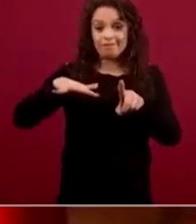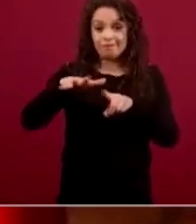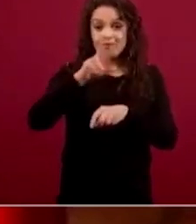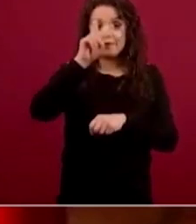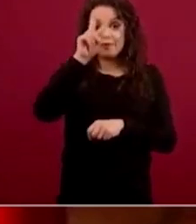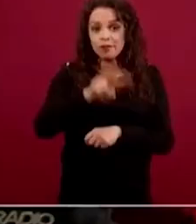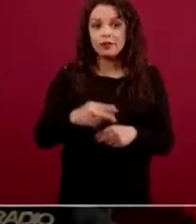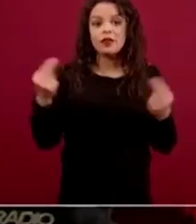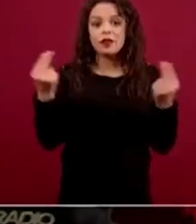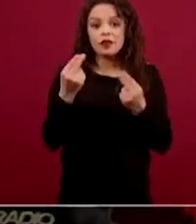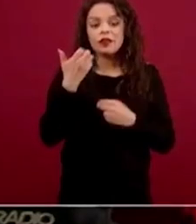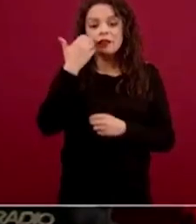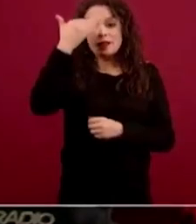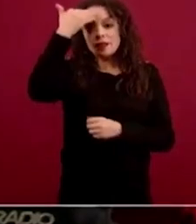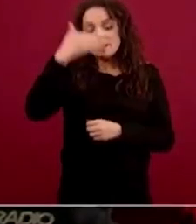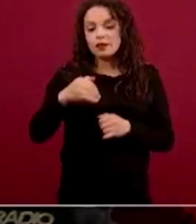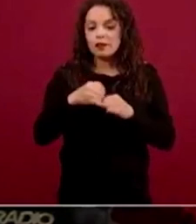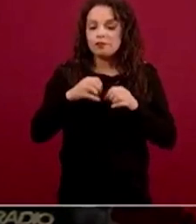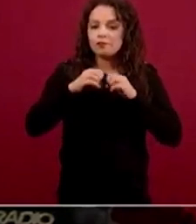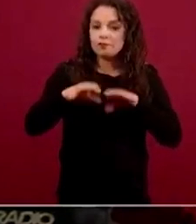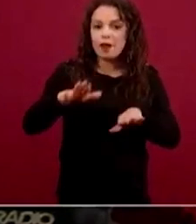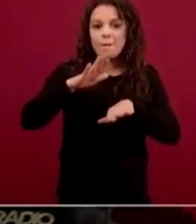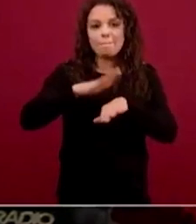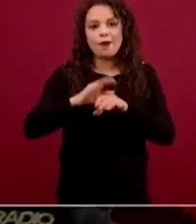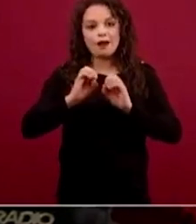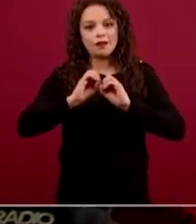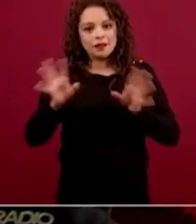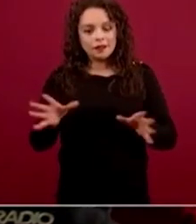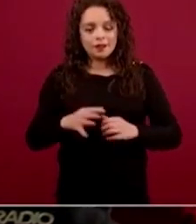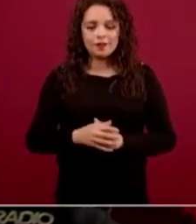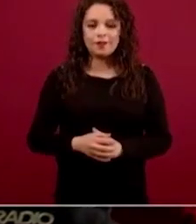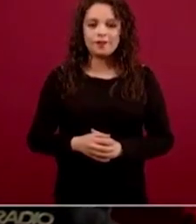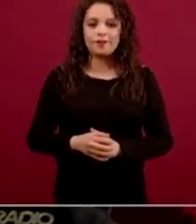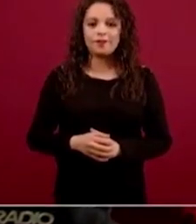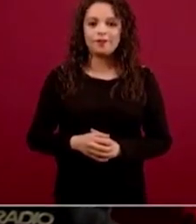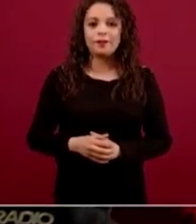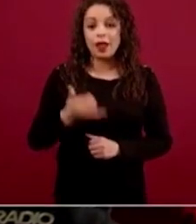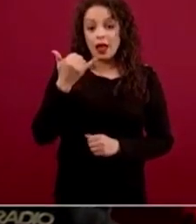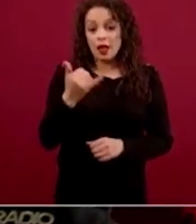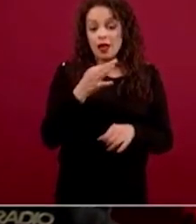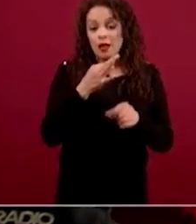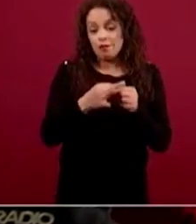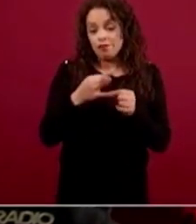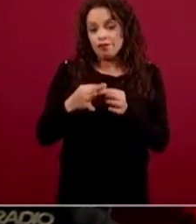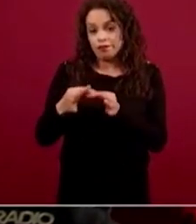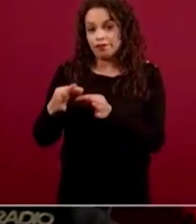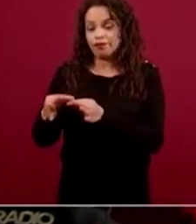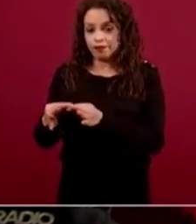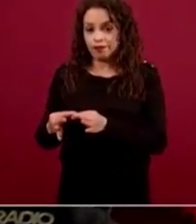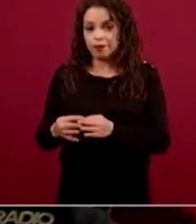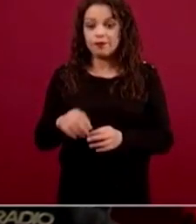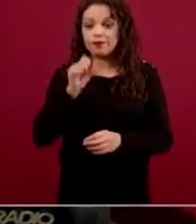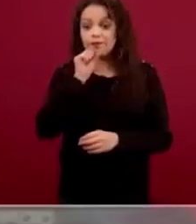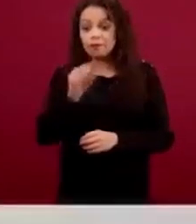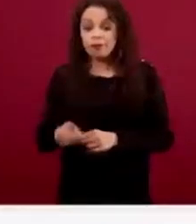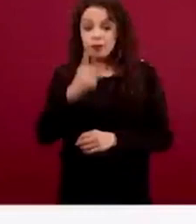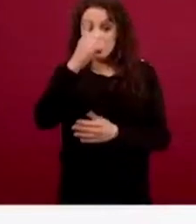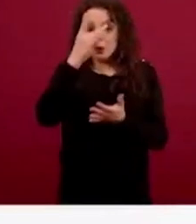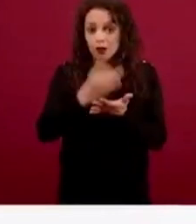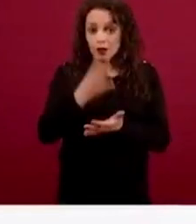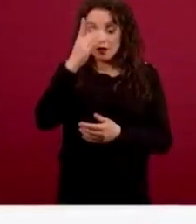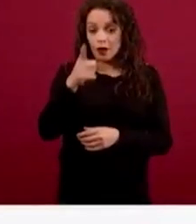bien informada. Y finalmente también no sólo Facebook, sino también Google